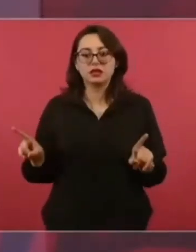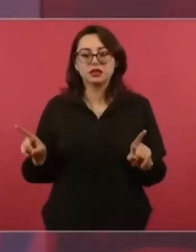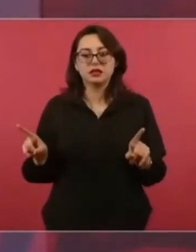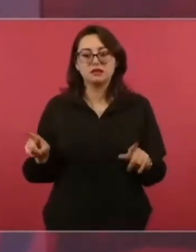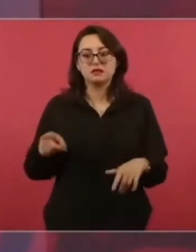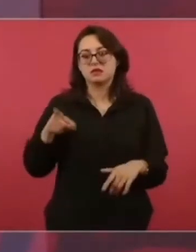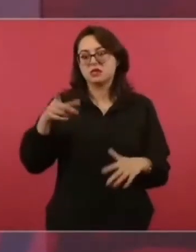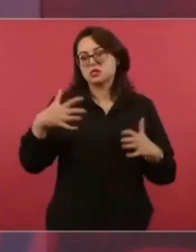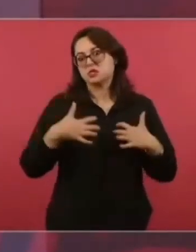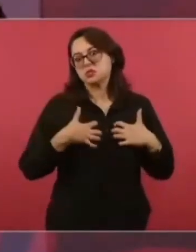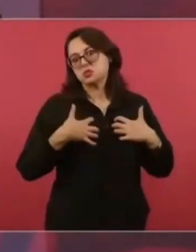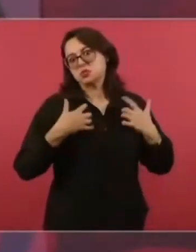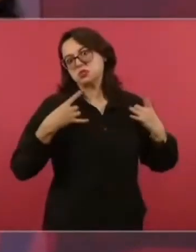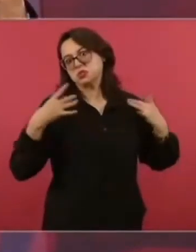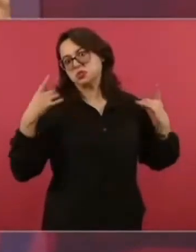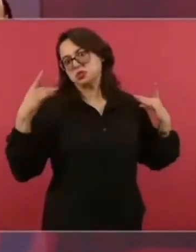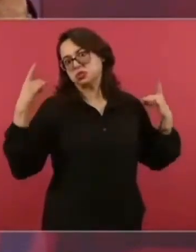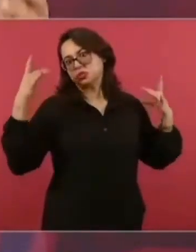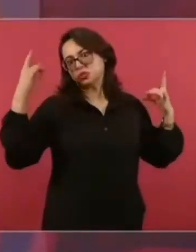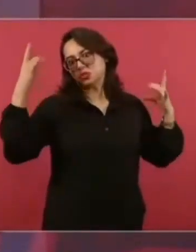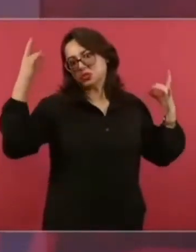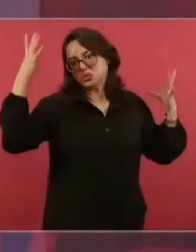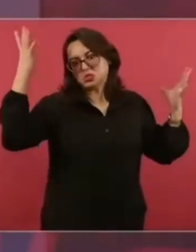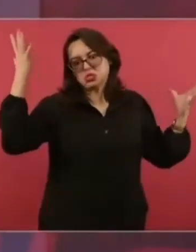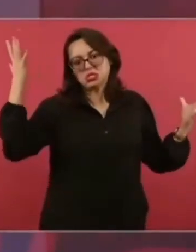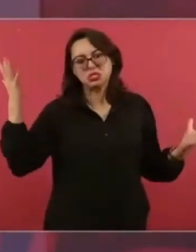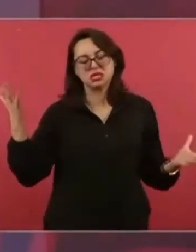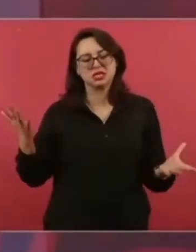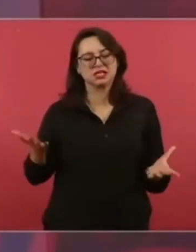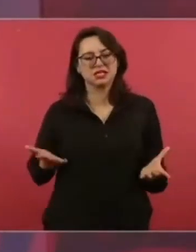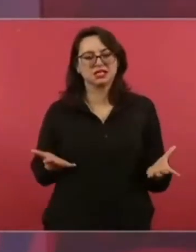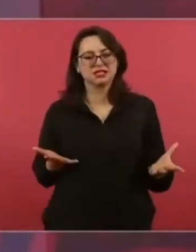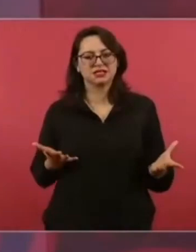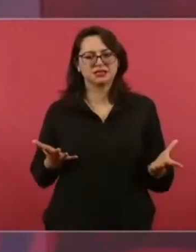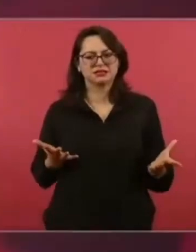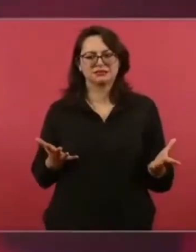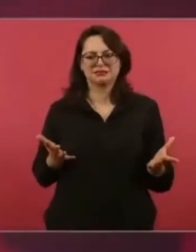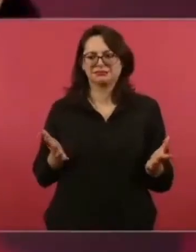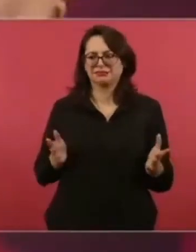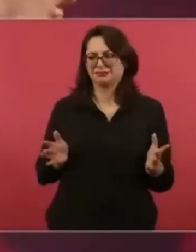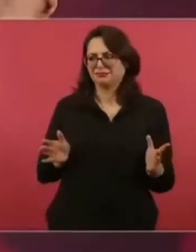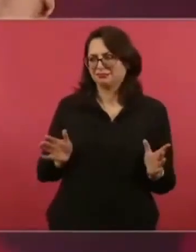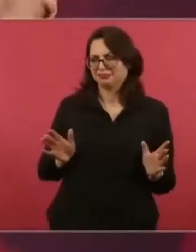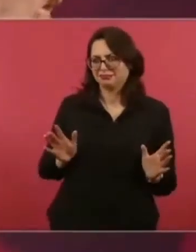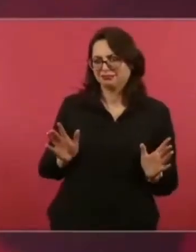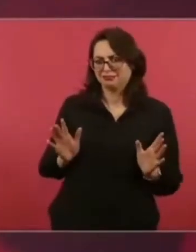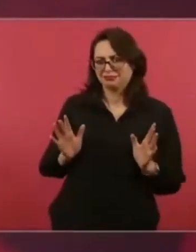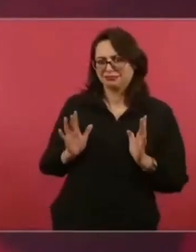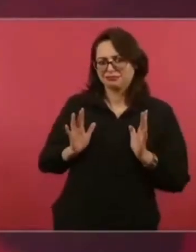Y se para, he hecho un energúmeno.